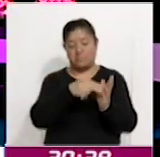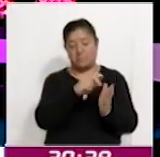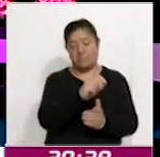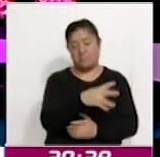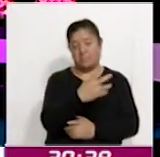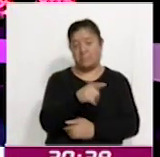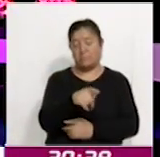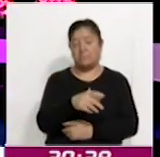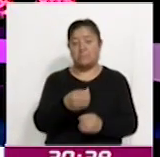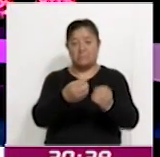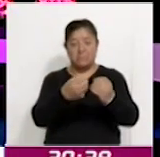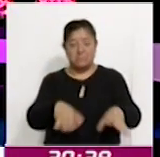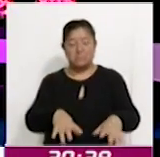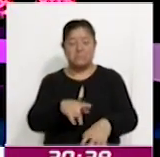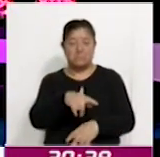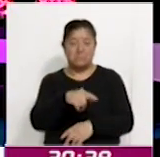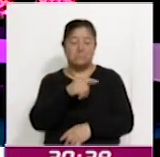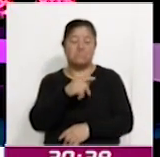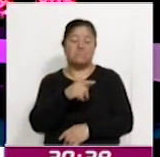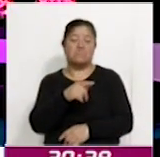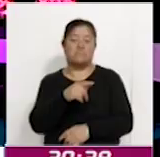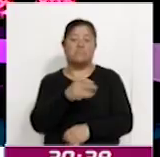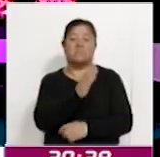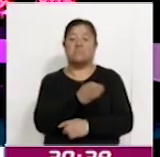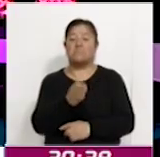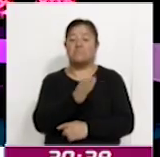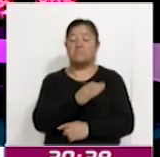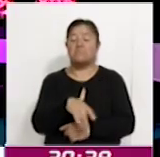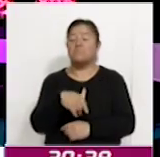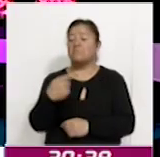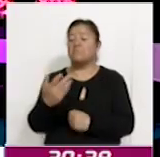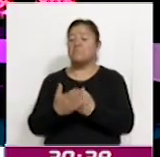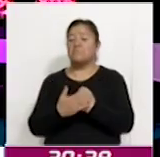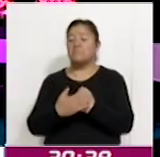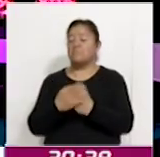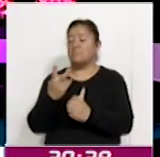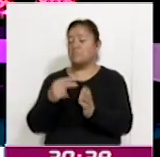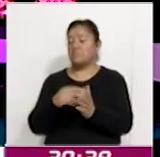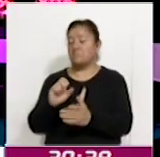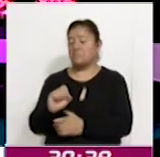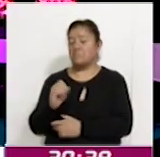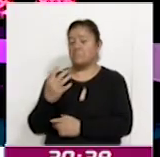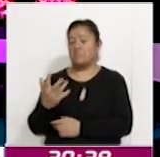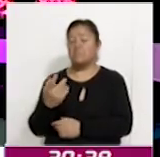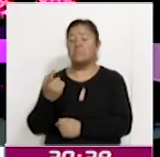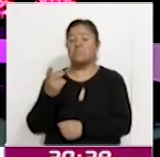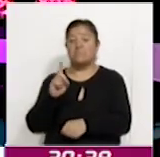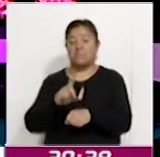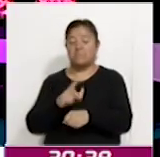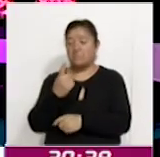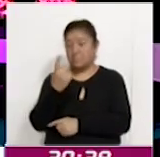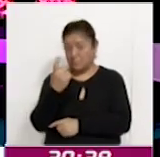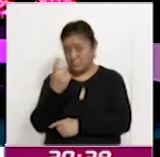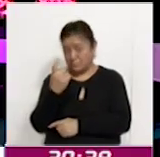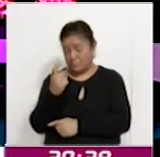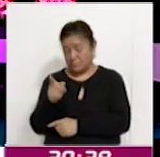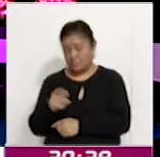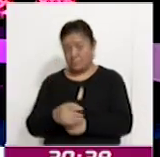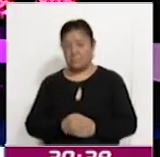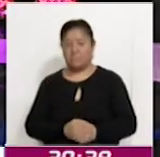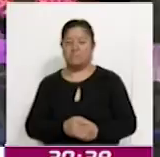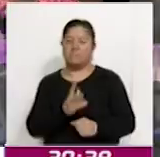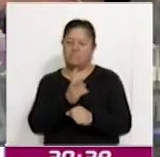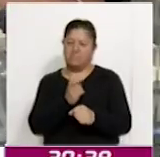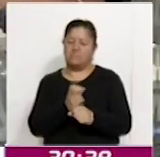que perderán su vigencia a partir del 1 de enero de 2025 y con ello también el exhorto a la población a renovar su plástico.